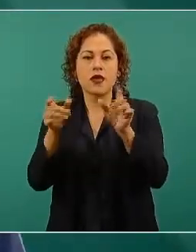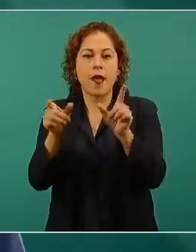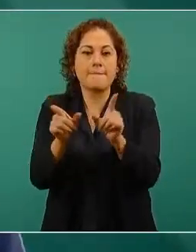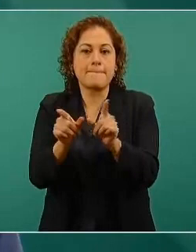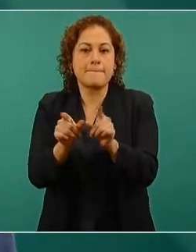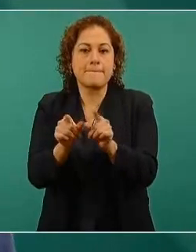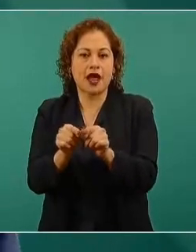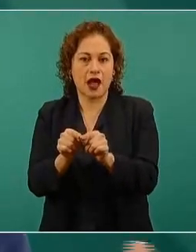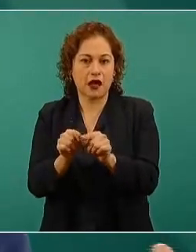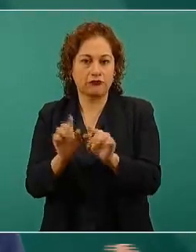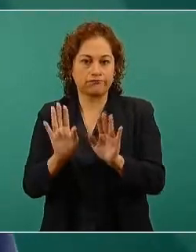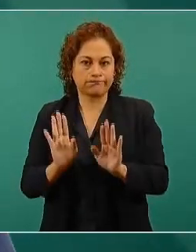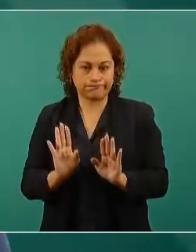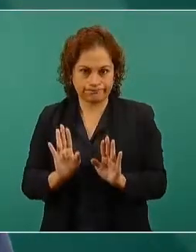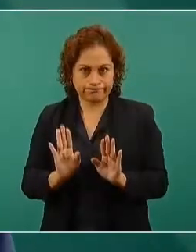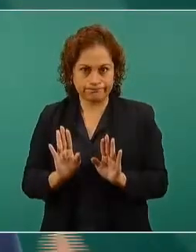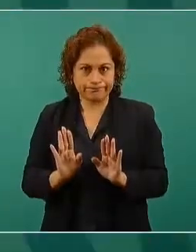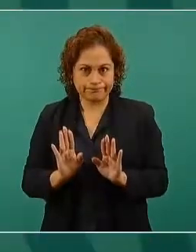no había otra